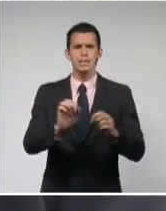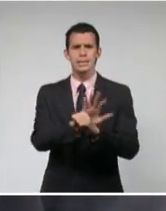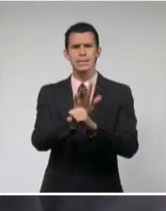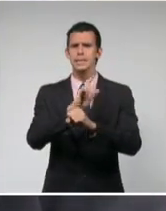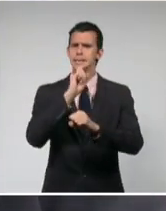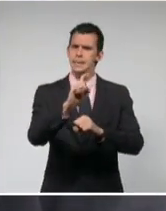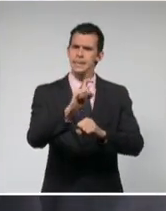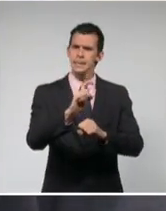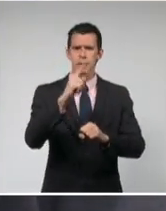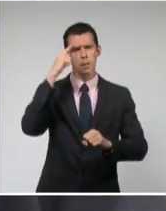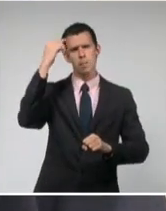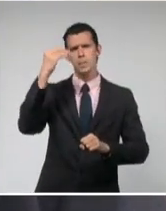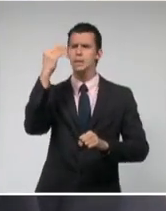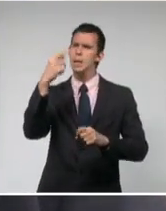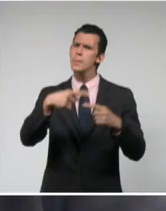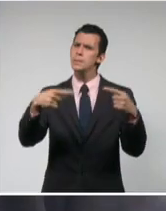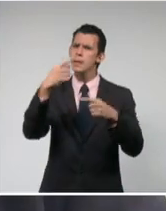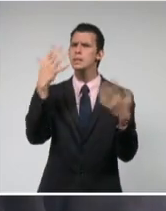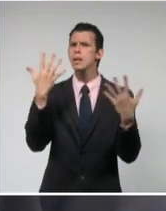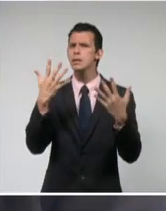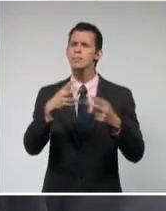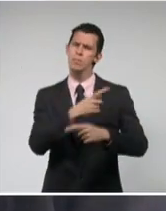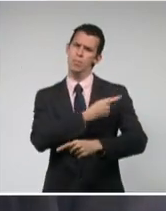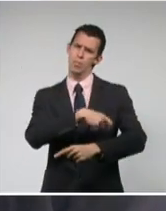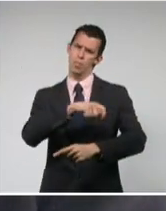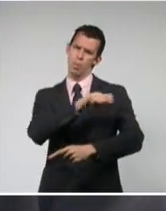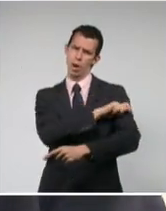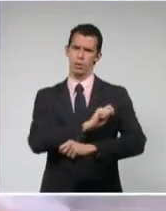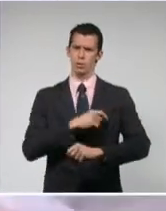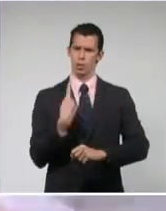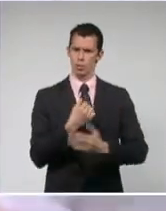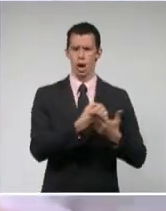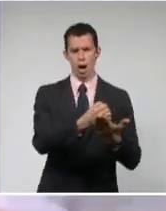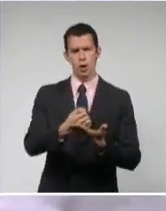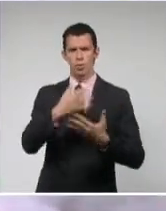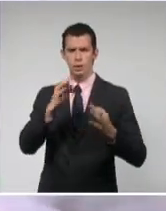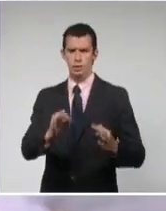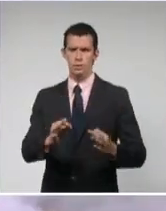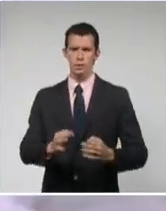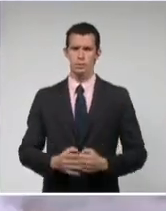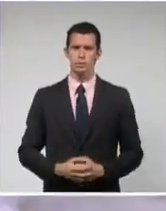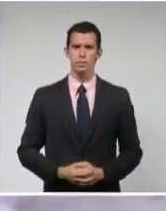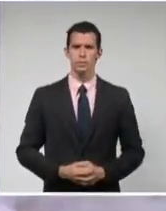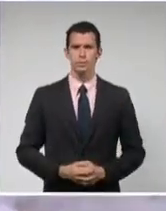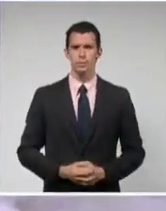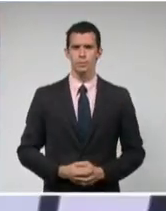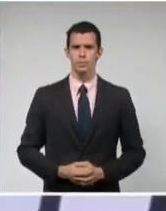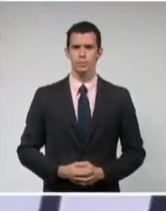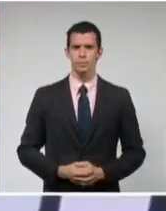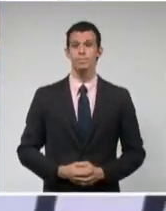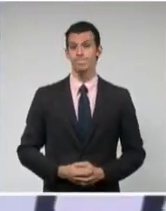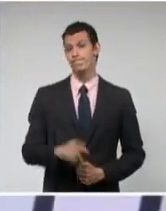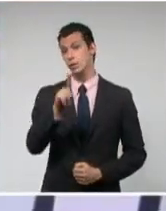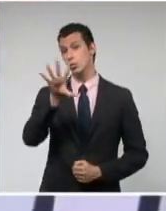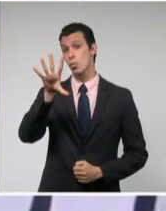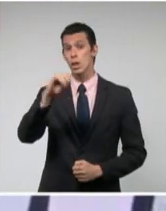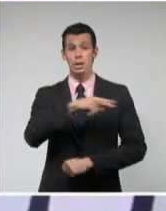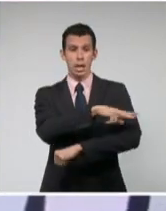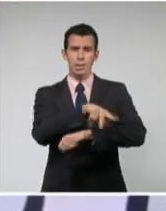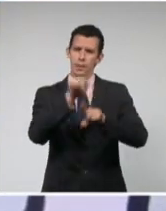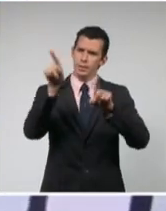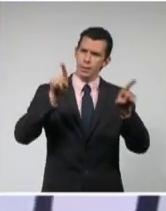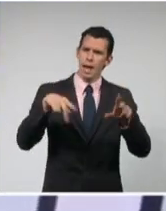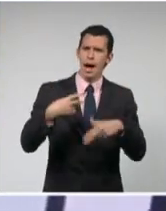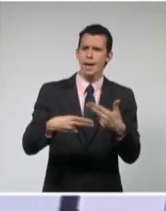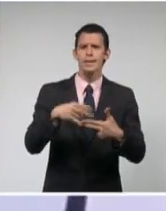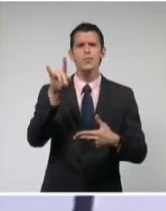para garantizar la razón de ser de nosotros, que es la población cubana, que son nuestros clientes. En más de 150 países se celebra este día cada 9